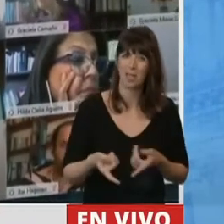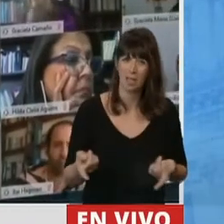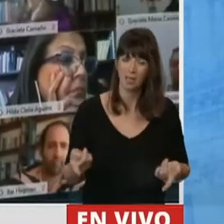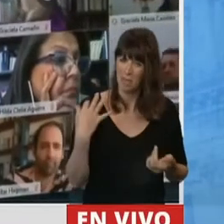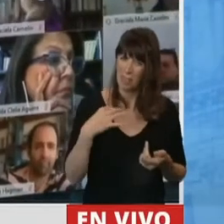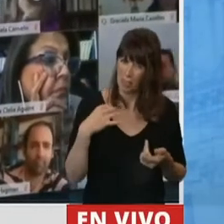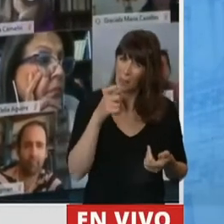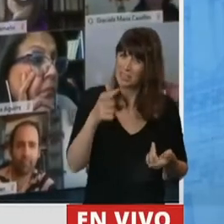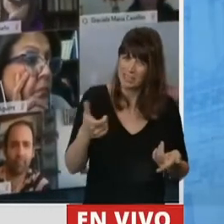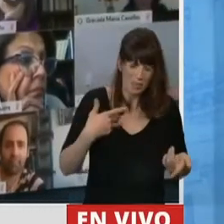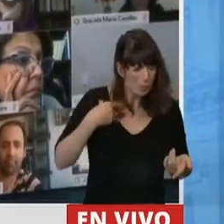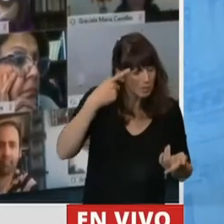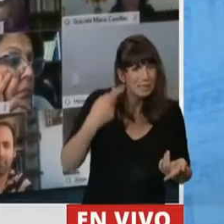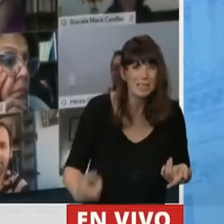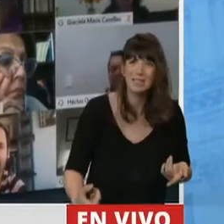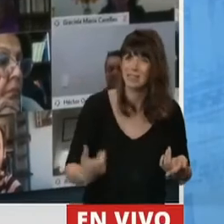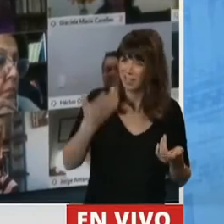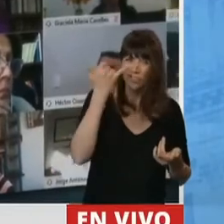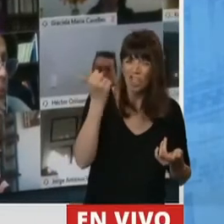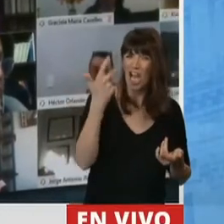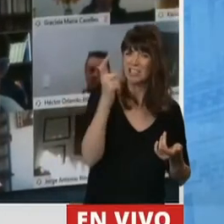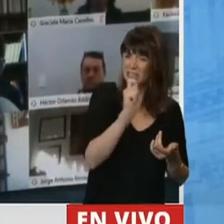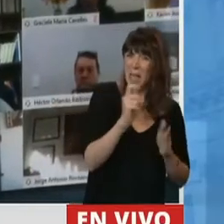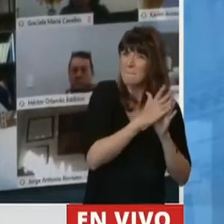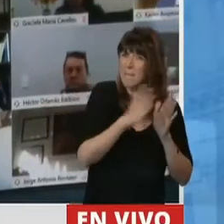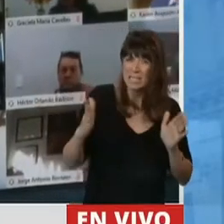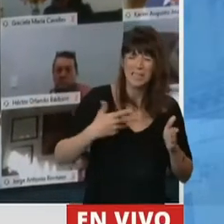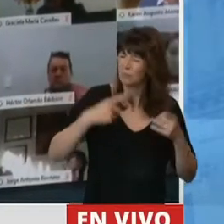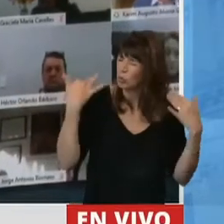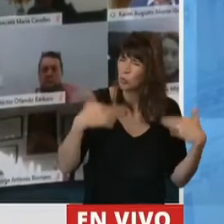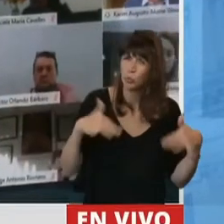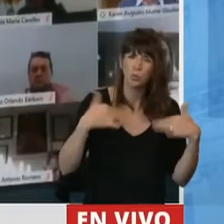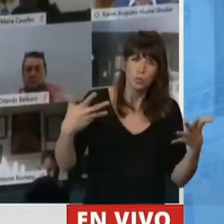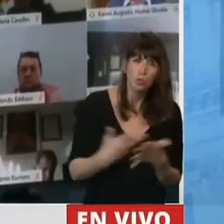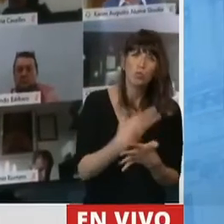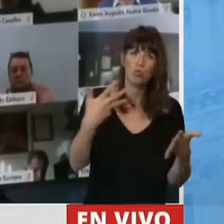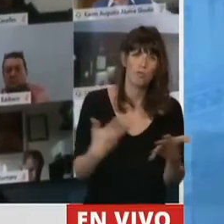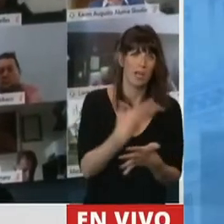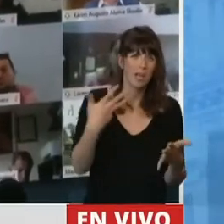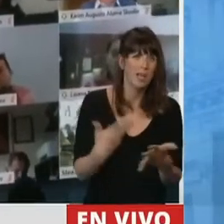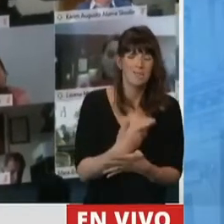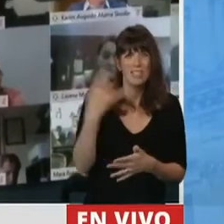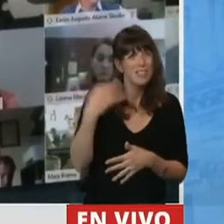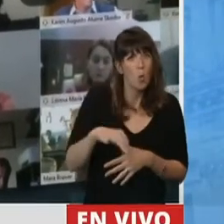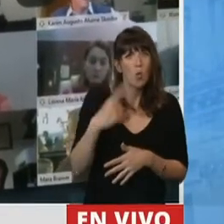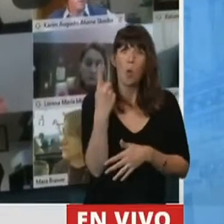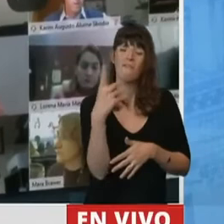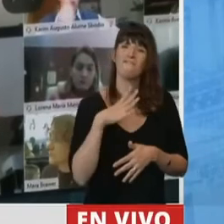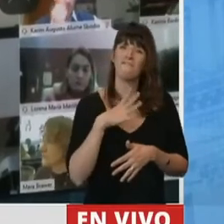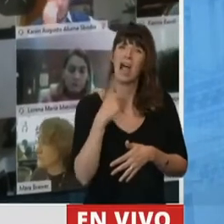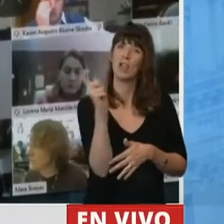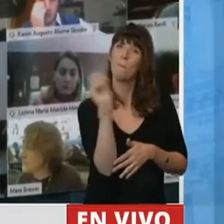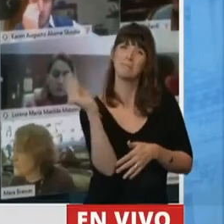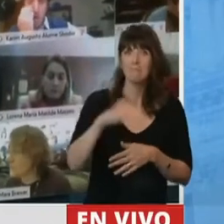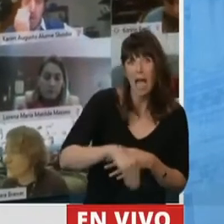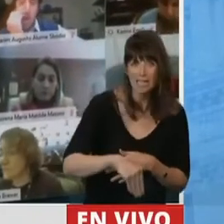hay que decirlo porque es así, digamos, porque son tres meses que han sido durísimos y sabemos ahora que probablemente el mes que viene todavía sea más